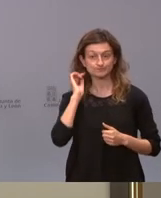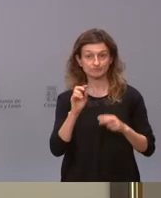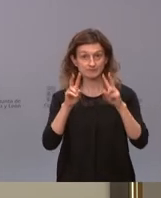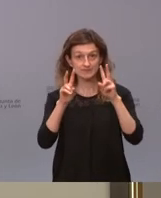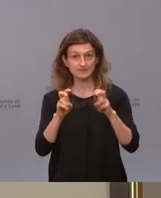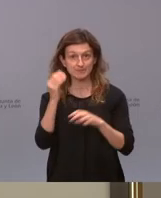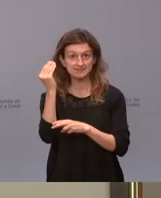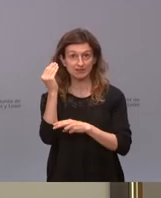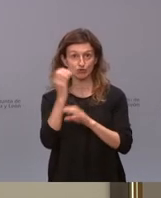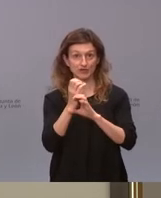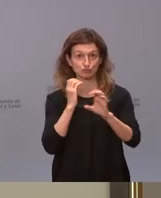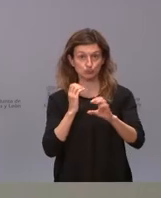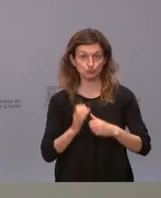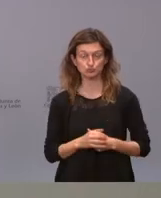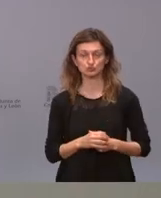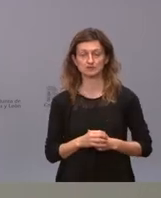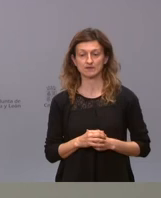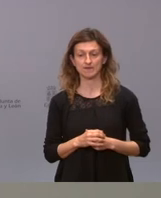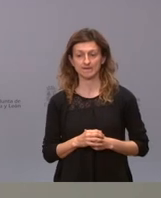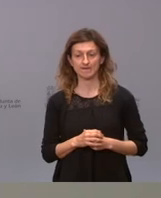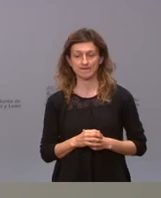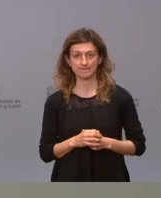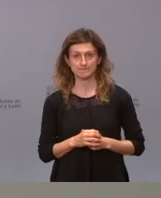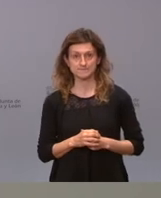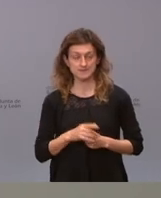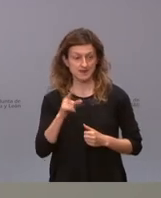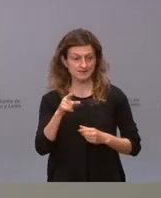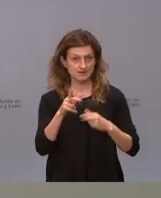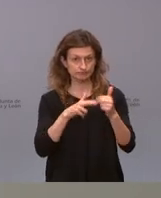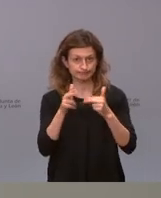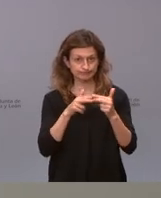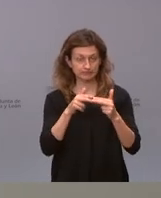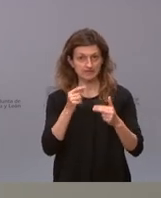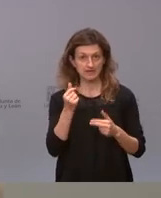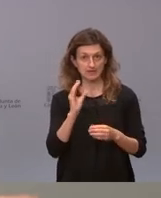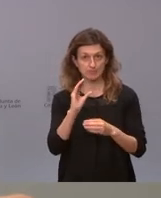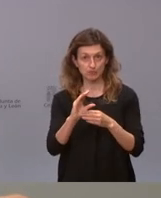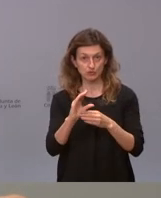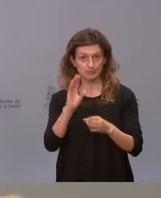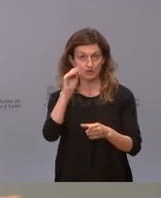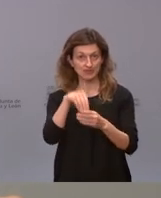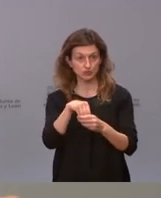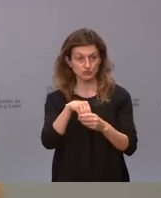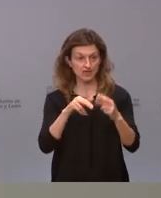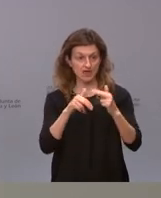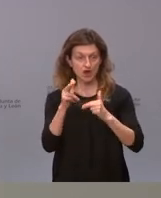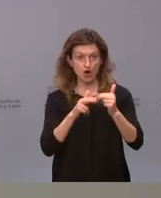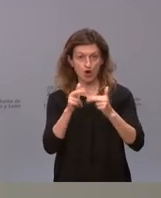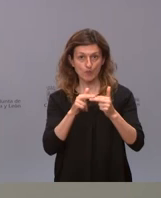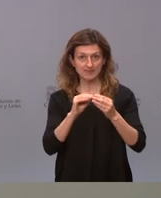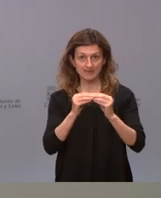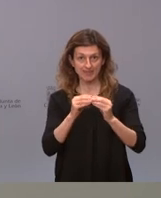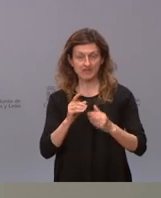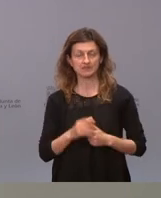estación de autobuses efectivamente la actuación que se va a desarrollar tiene ese importe porque incluye las obras a realizar